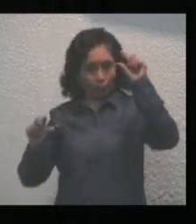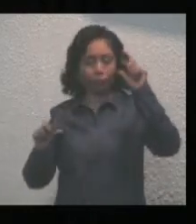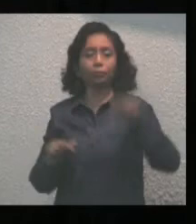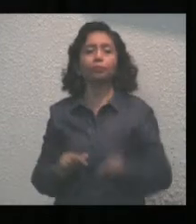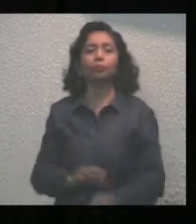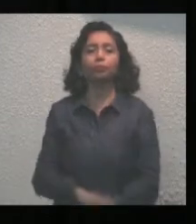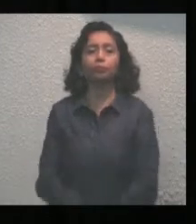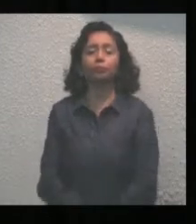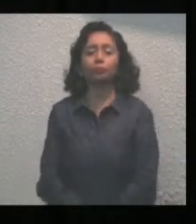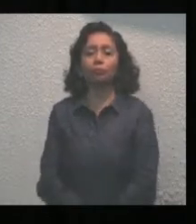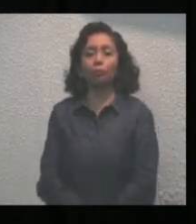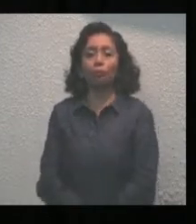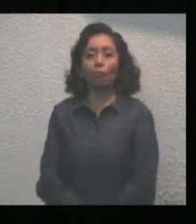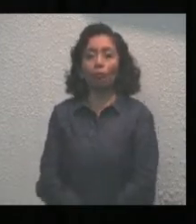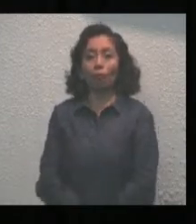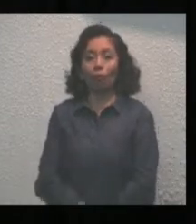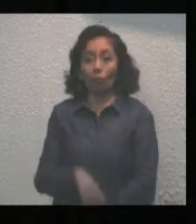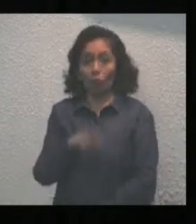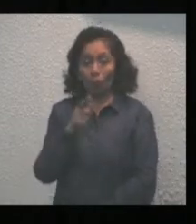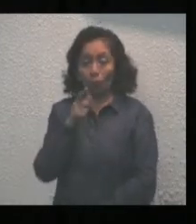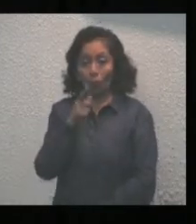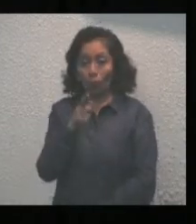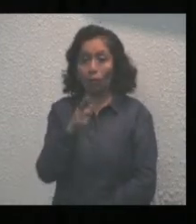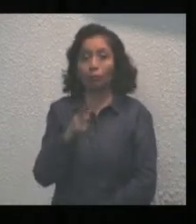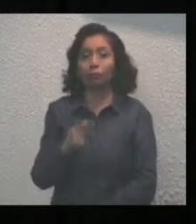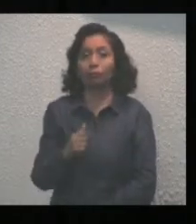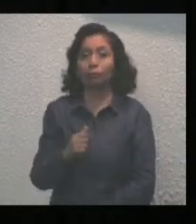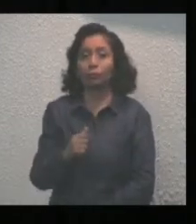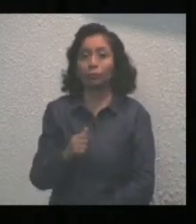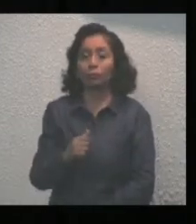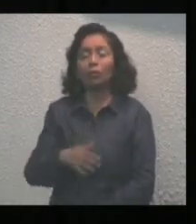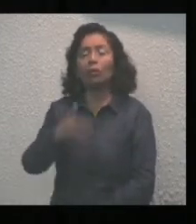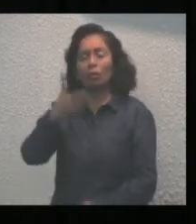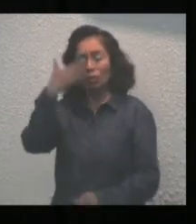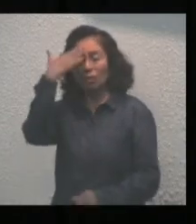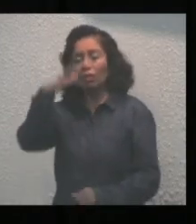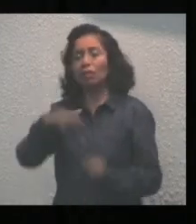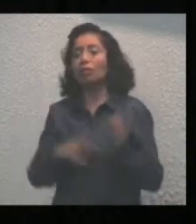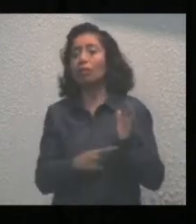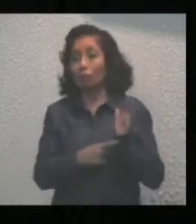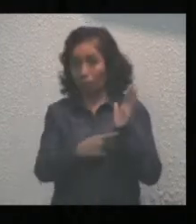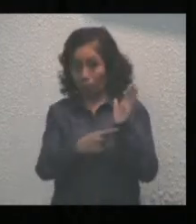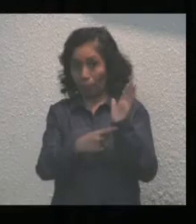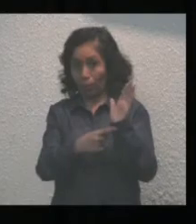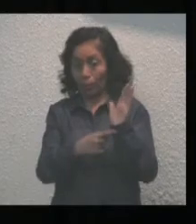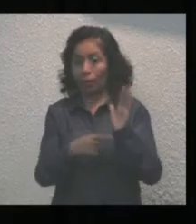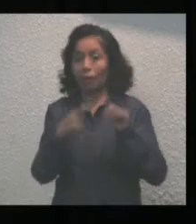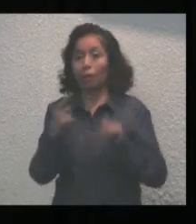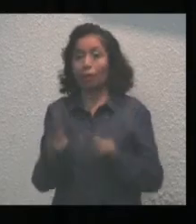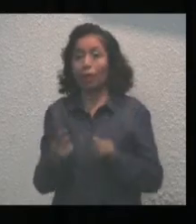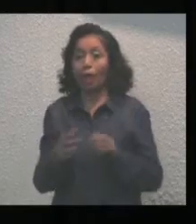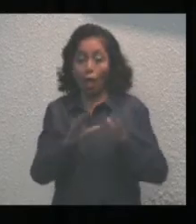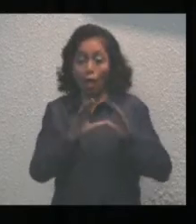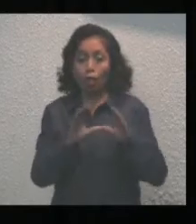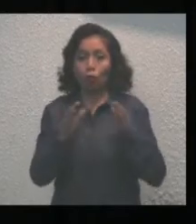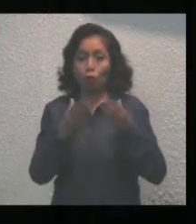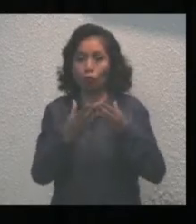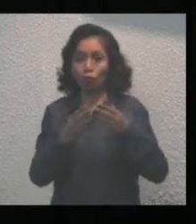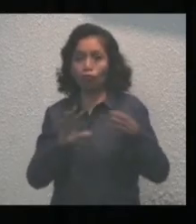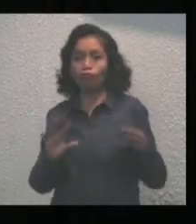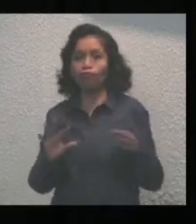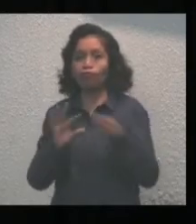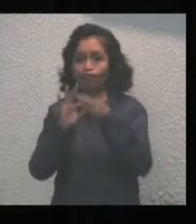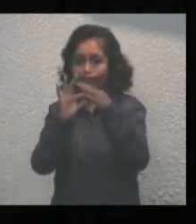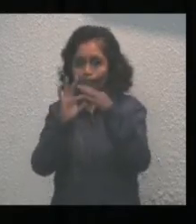Unidos Mexicanos a sus habitantes, Sabet. Que el Honorable Congreso de la Unión se ha